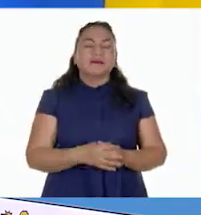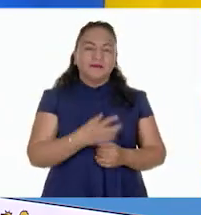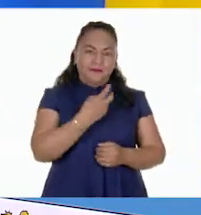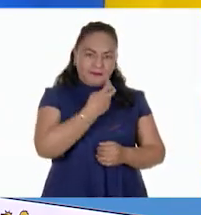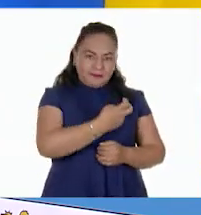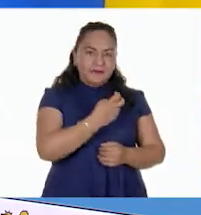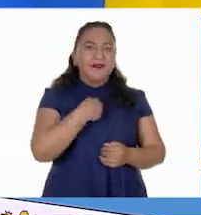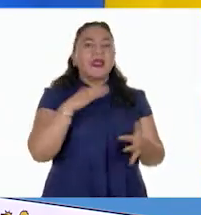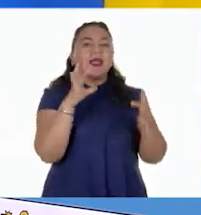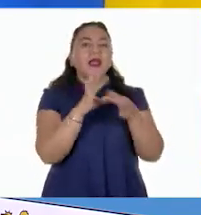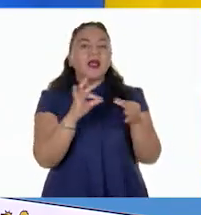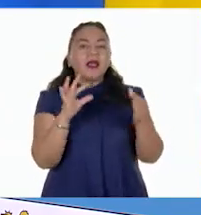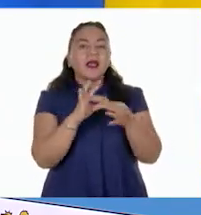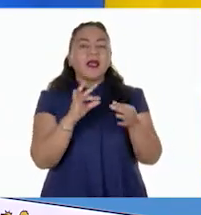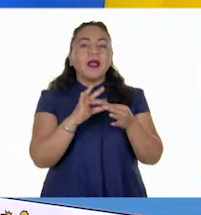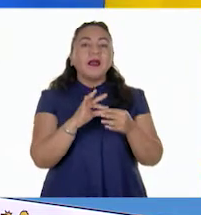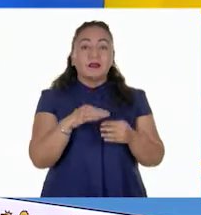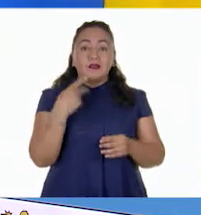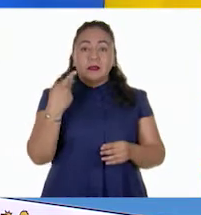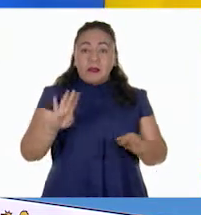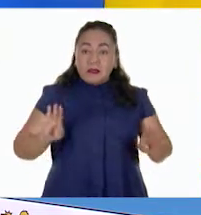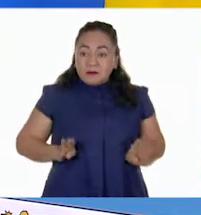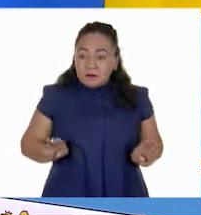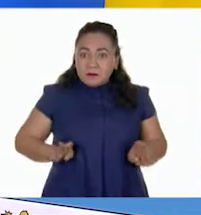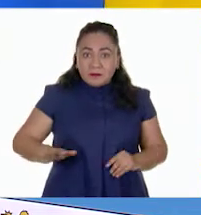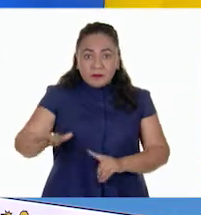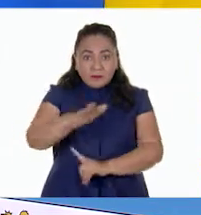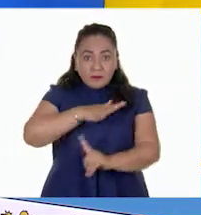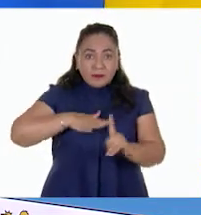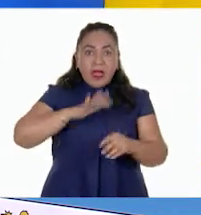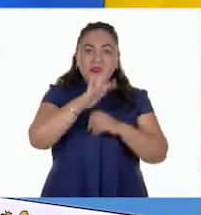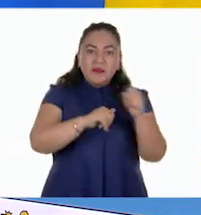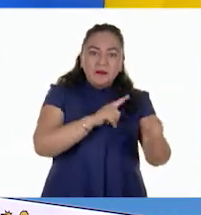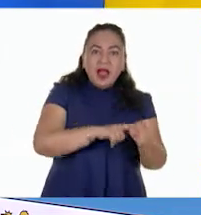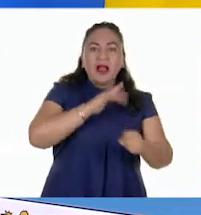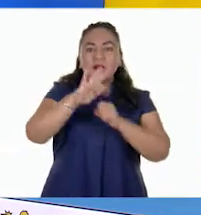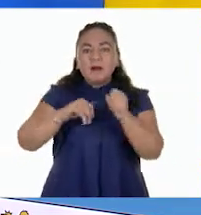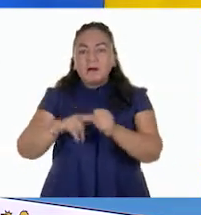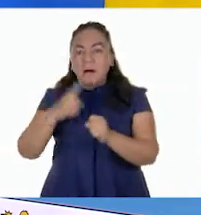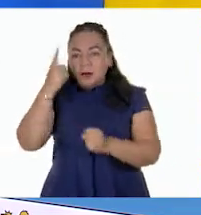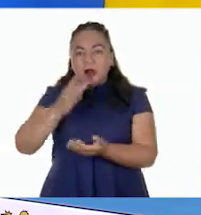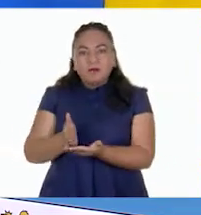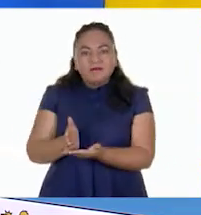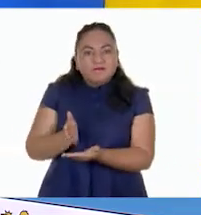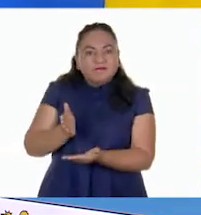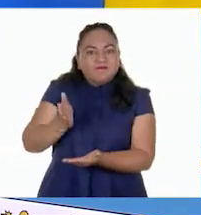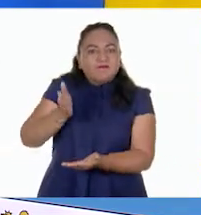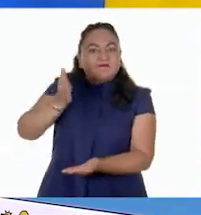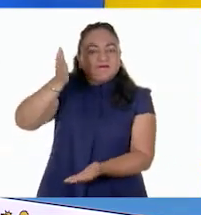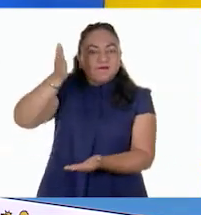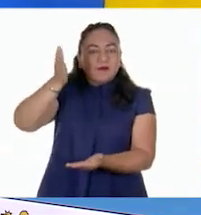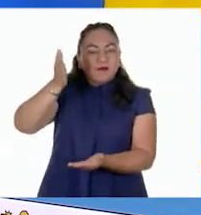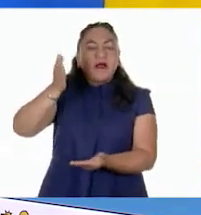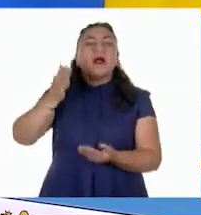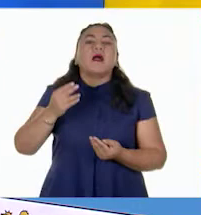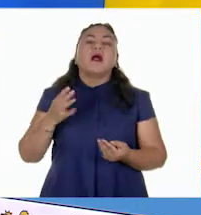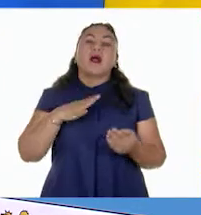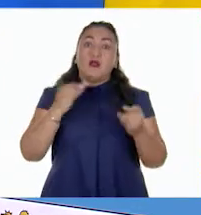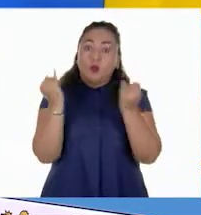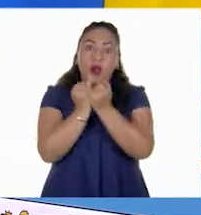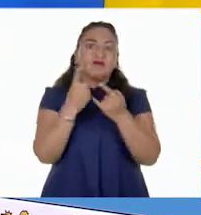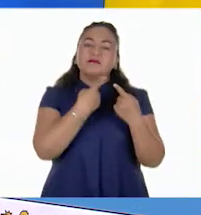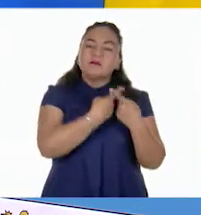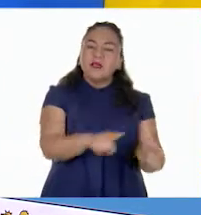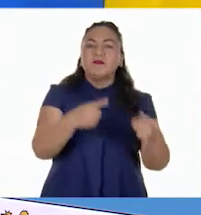comentado en otros momentos, las condiciones que necesita cada especie para crecer y desarrollarse son diferentes.